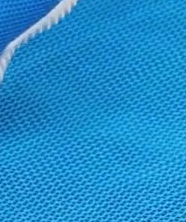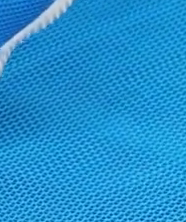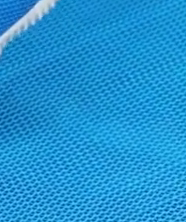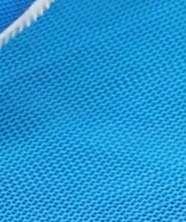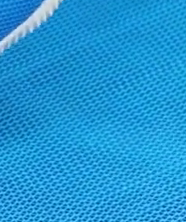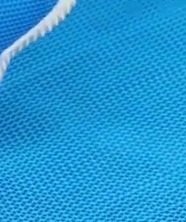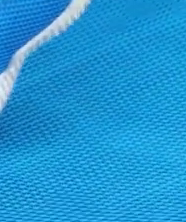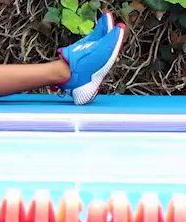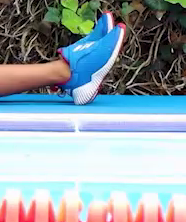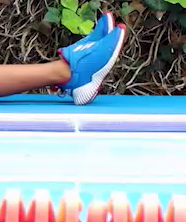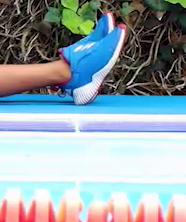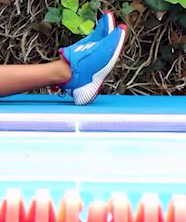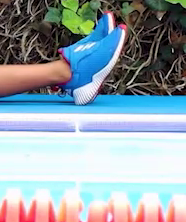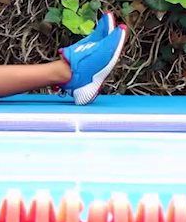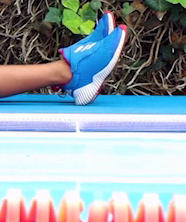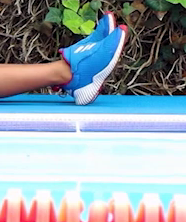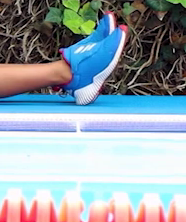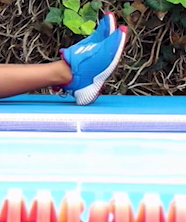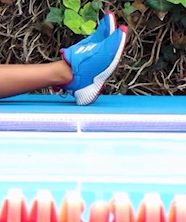Respira.